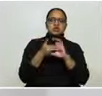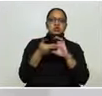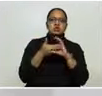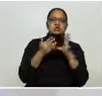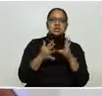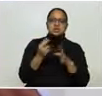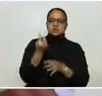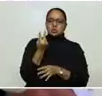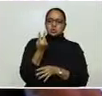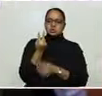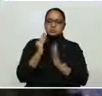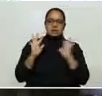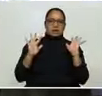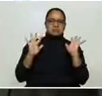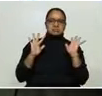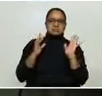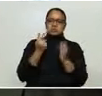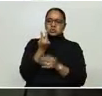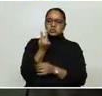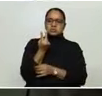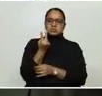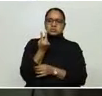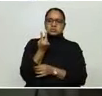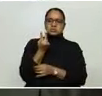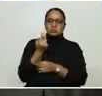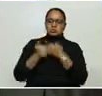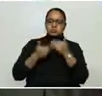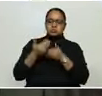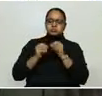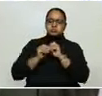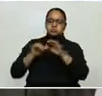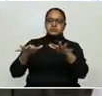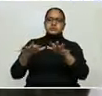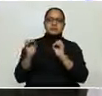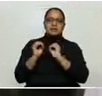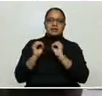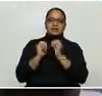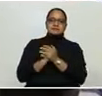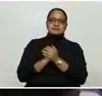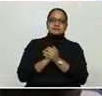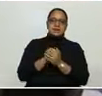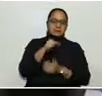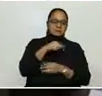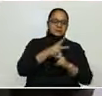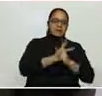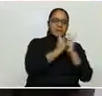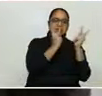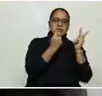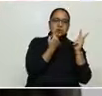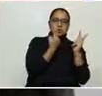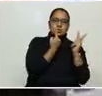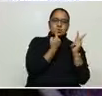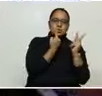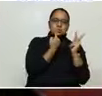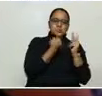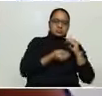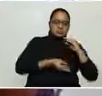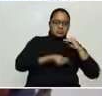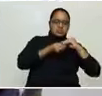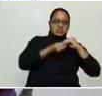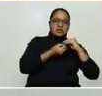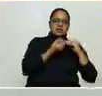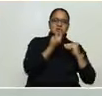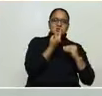dos y no ha avanzado. Lo mismo va, bueno, La Paz tenía uno, pero ahora ya tiene dos. O sea, que de repente va avanzando.